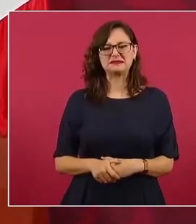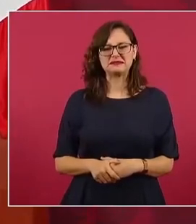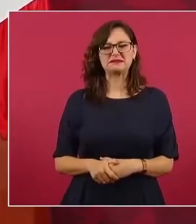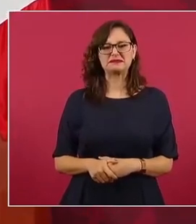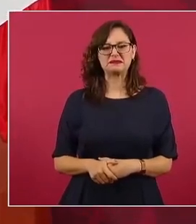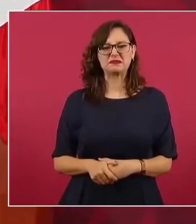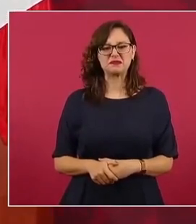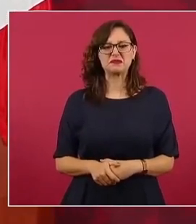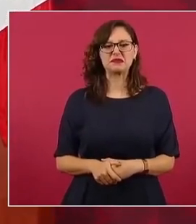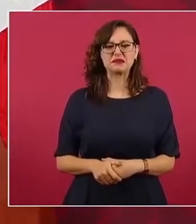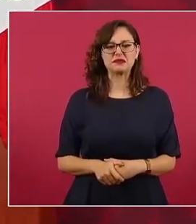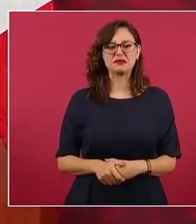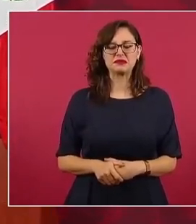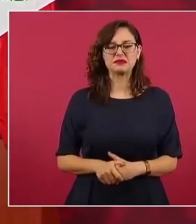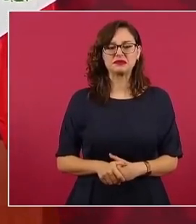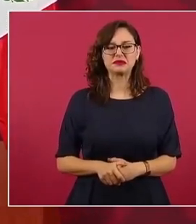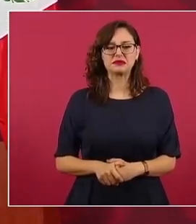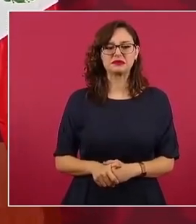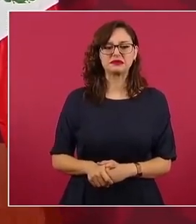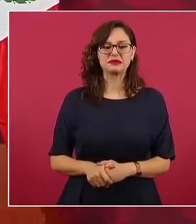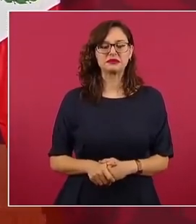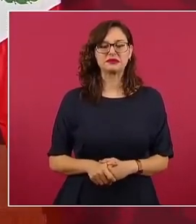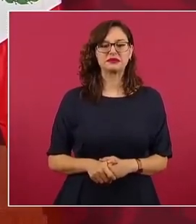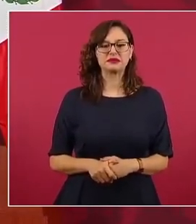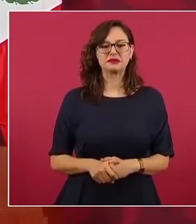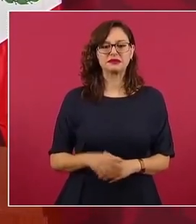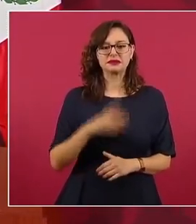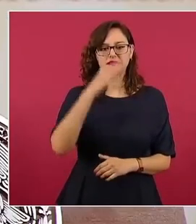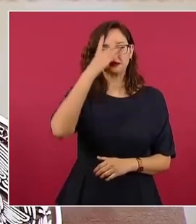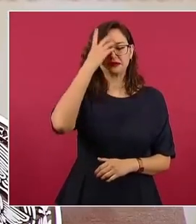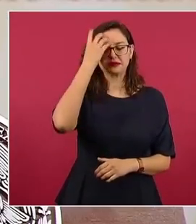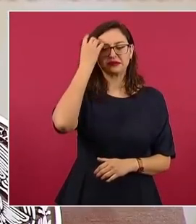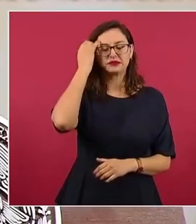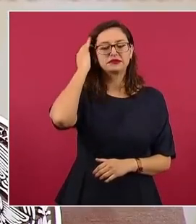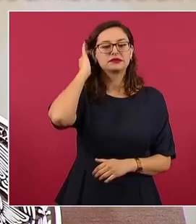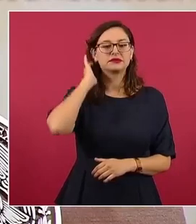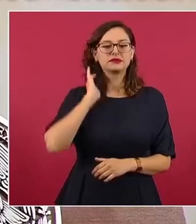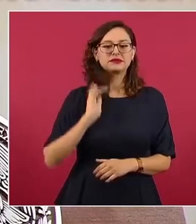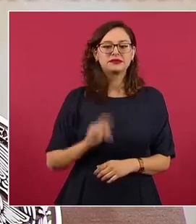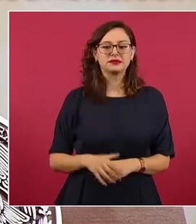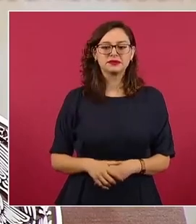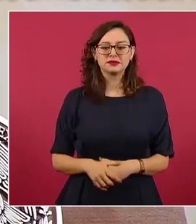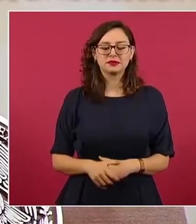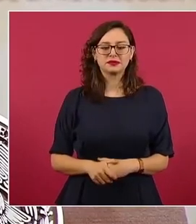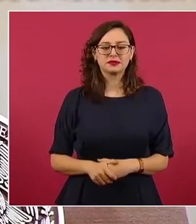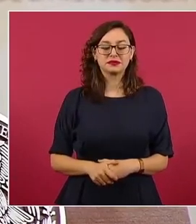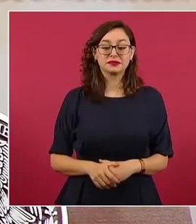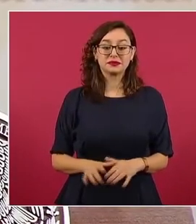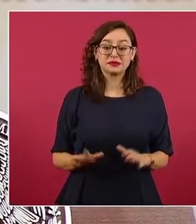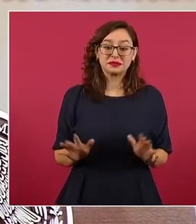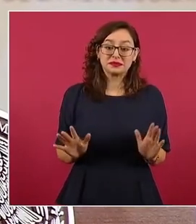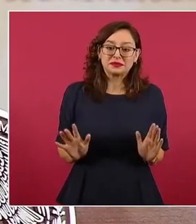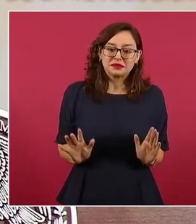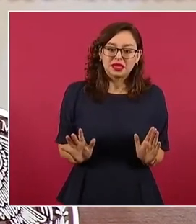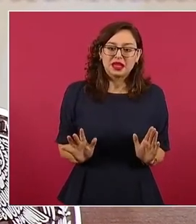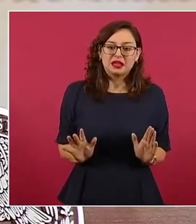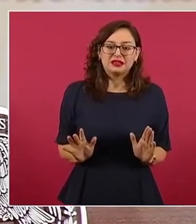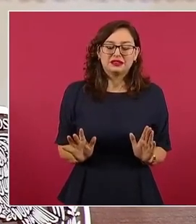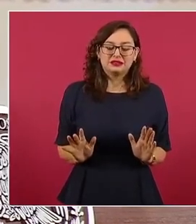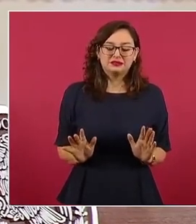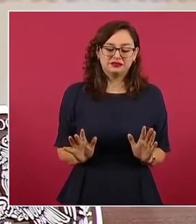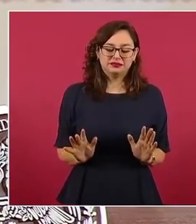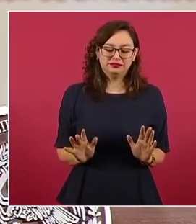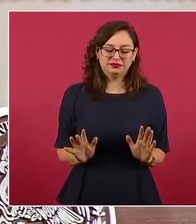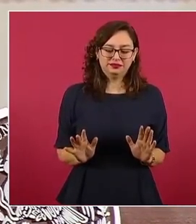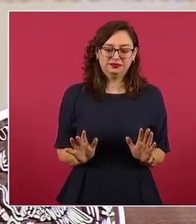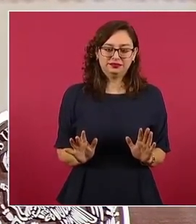A veces, creo que una vez lo comenté, se piensa de que porque ya